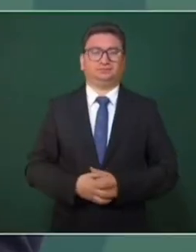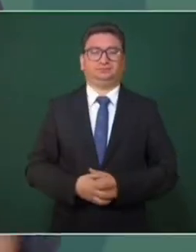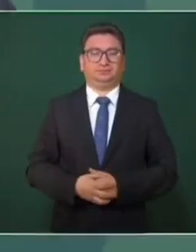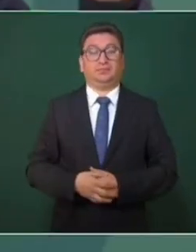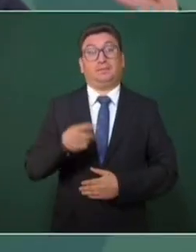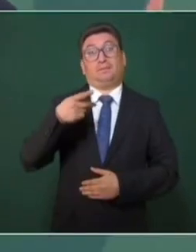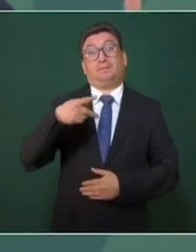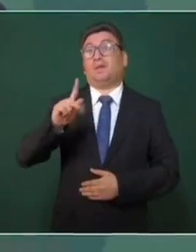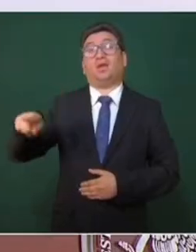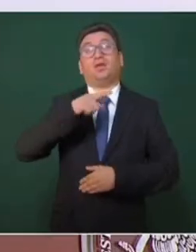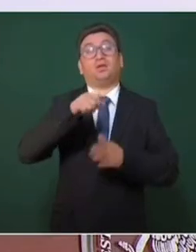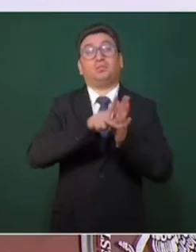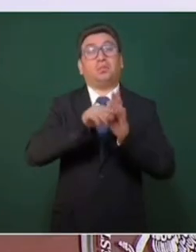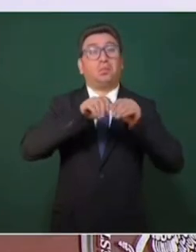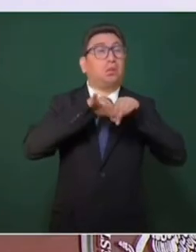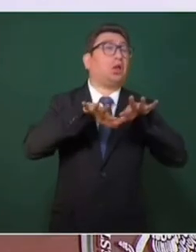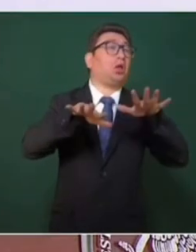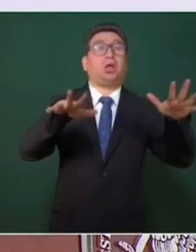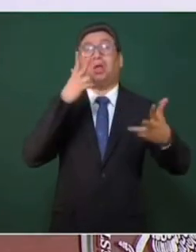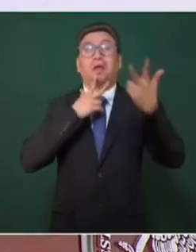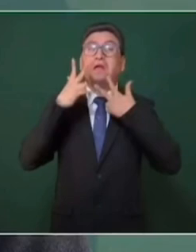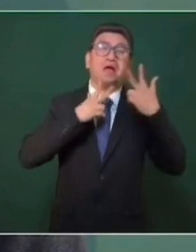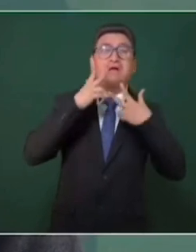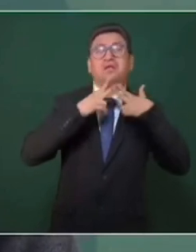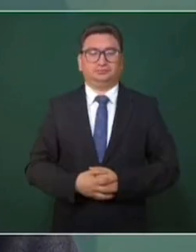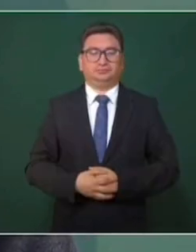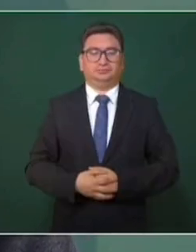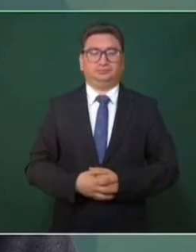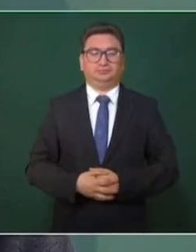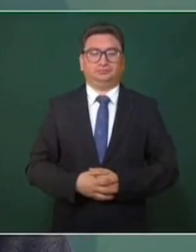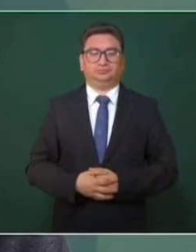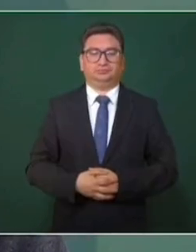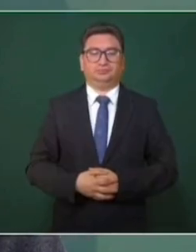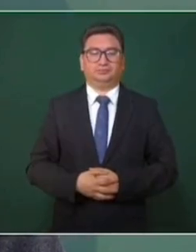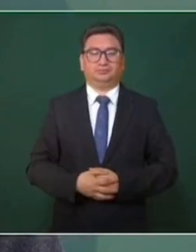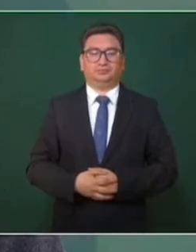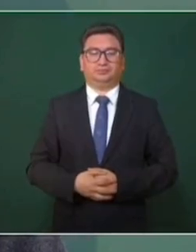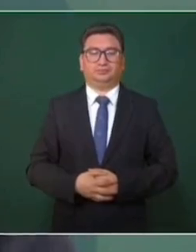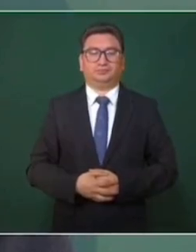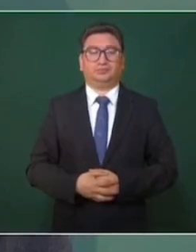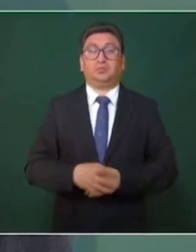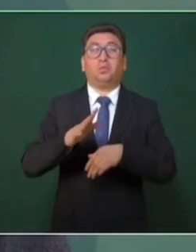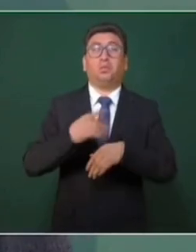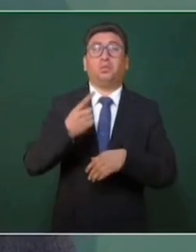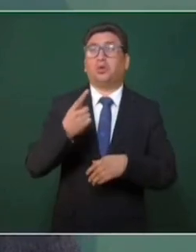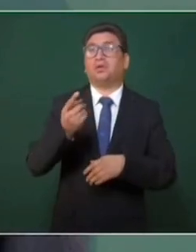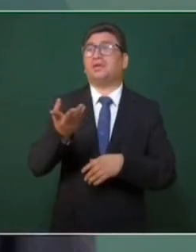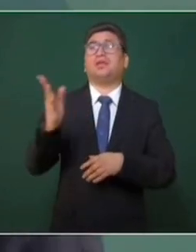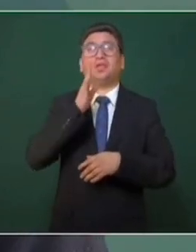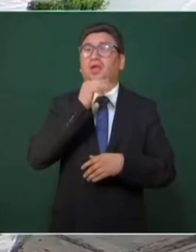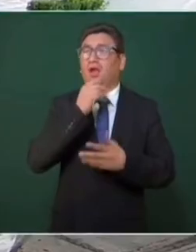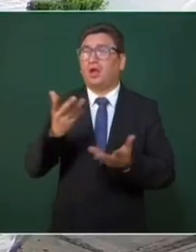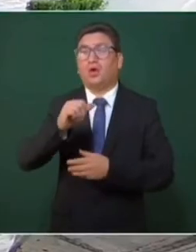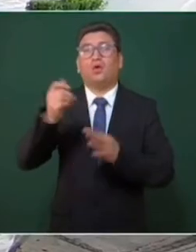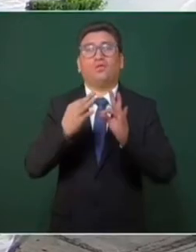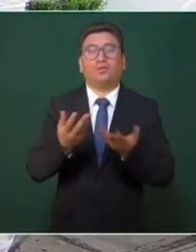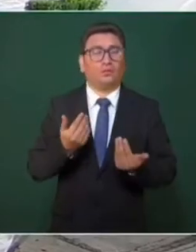pero es el escándalo, es tirar lodo, porque no pueden, de otra manera.